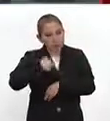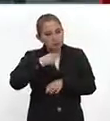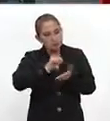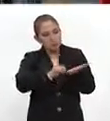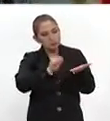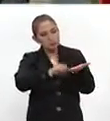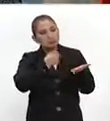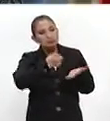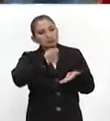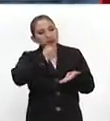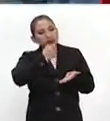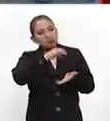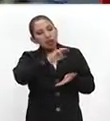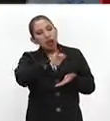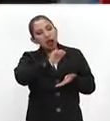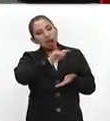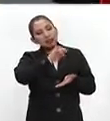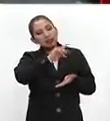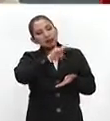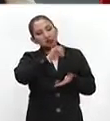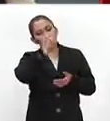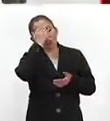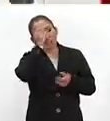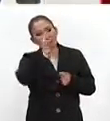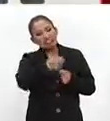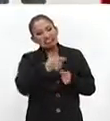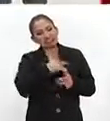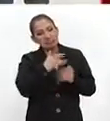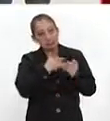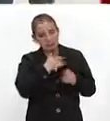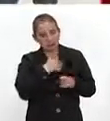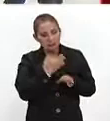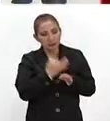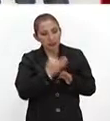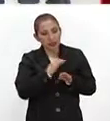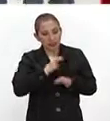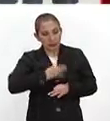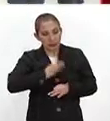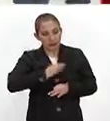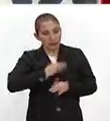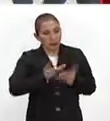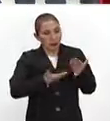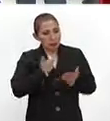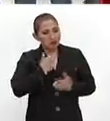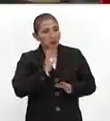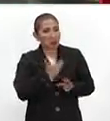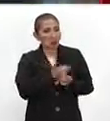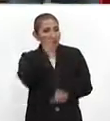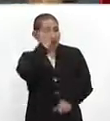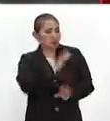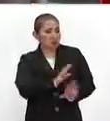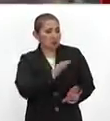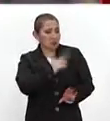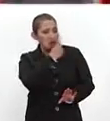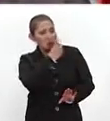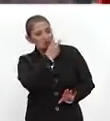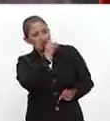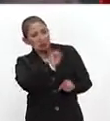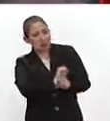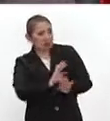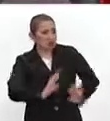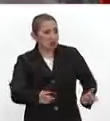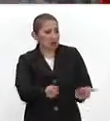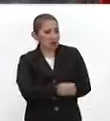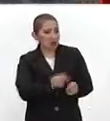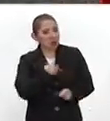prescripción de antibióticos, pues debemos de conocer qué es lo que se sienten. Y usualmente son infecciones que a veces no son tan agudas. Pueden durar uno o dos semanas